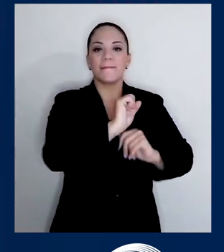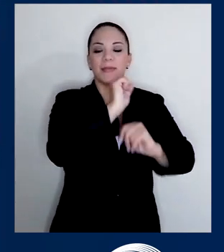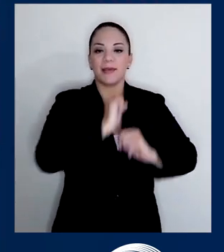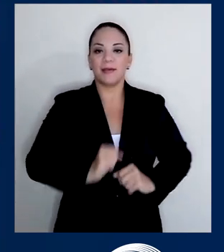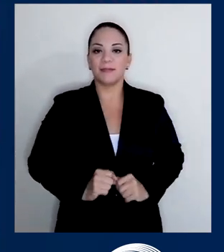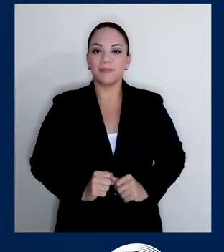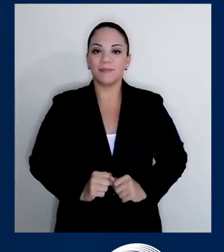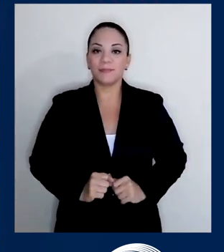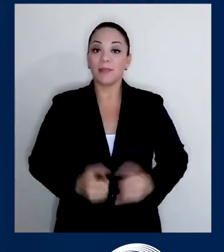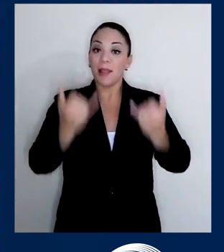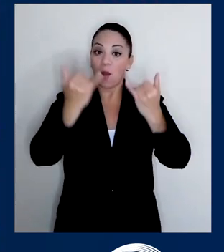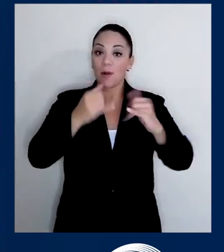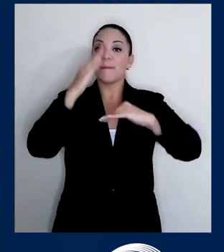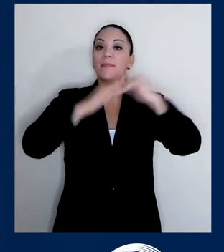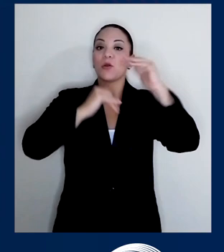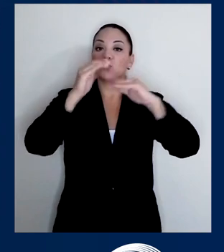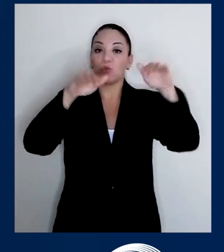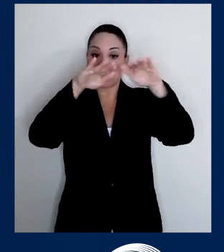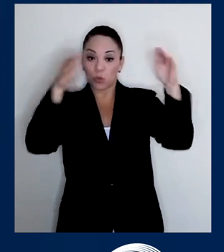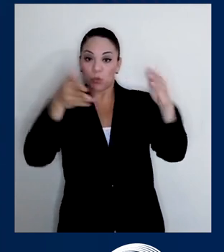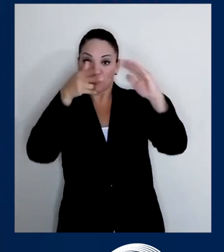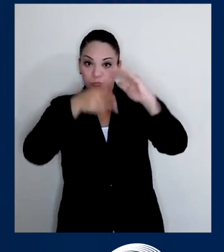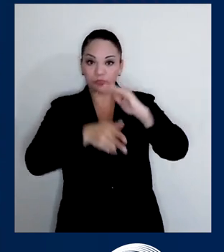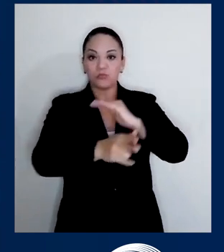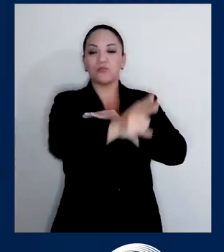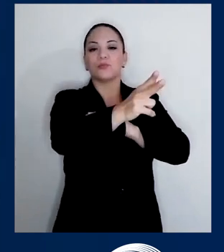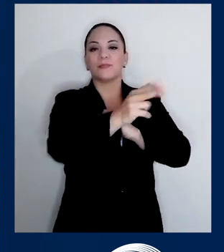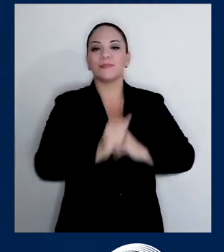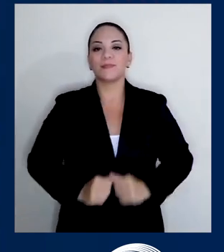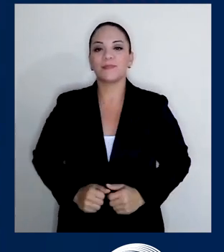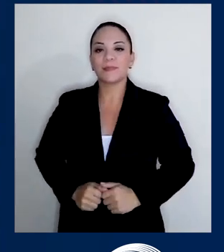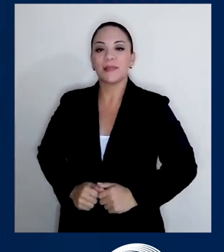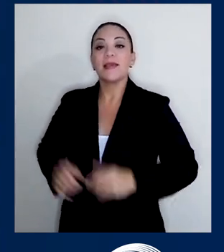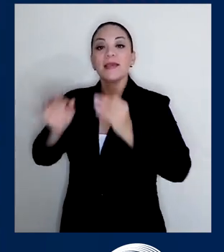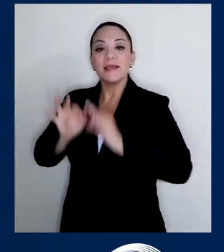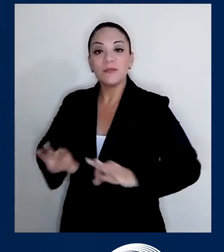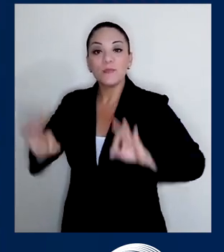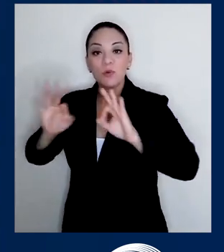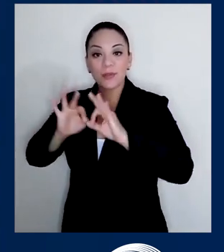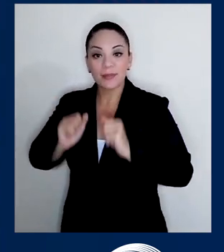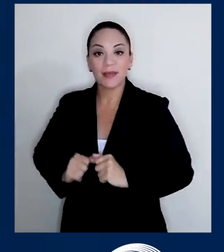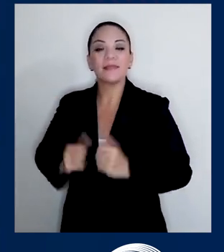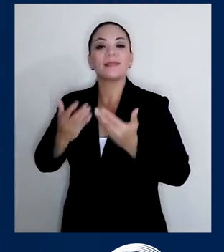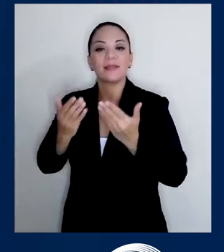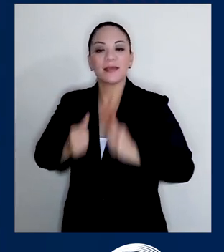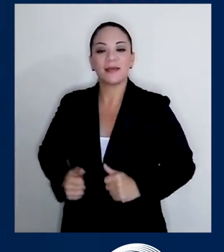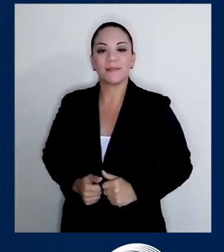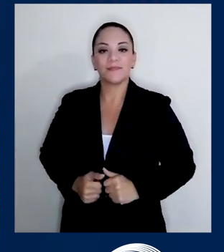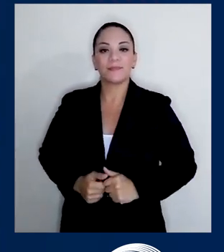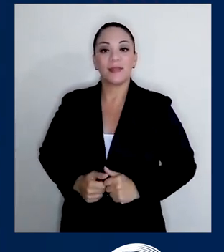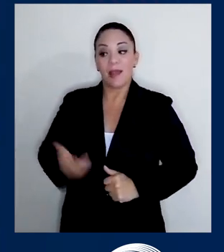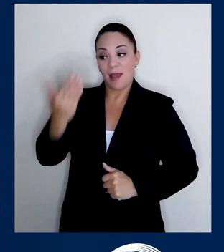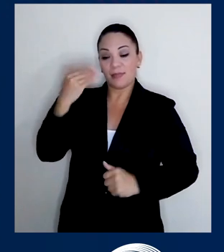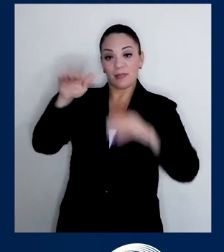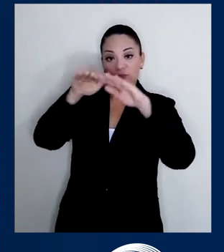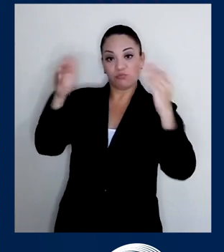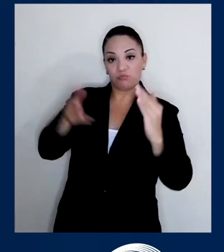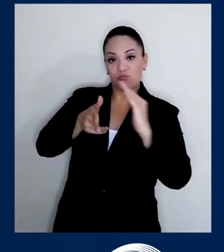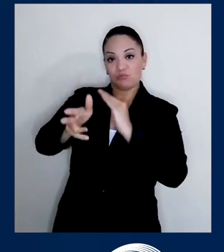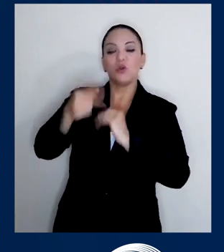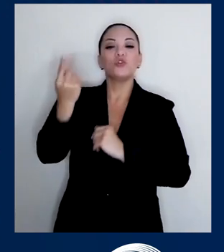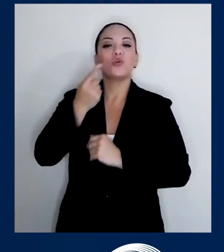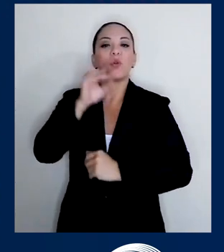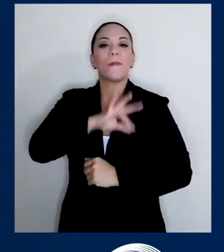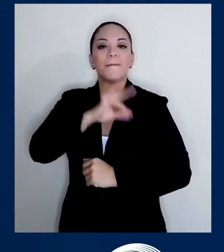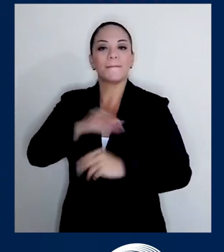calle vieja se van a pasar por debajo en un túnel para que pasen directo. Es importante, don Rodrigo, que inicialmente el puente solo iba a ayudar a la